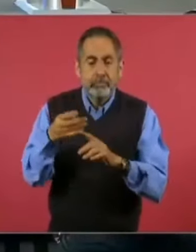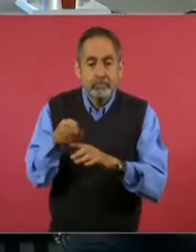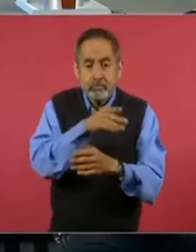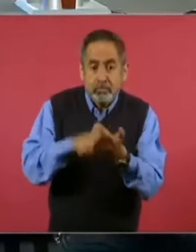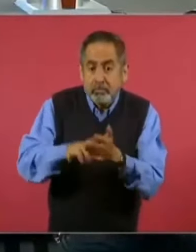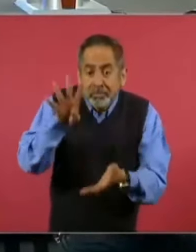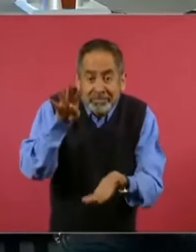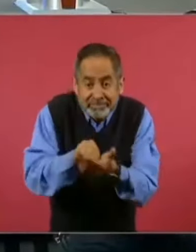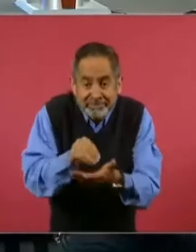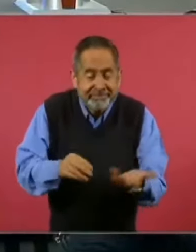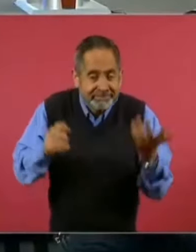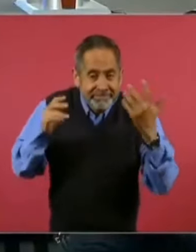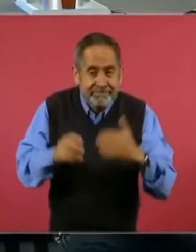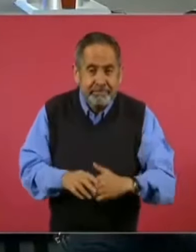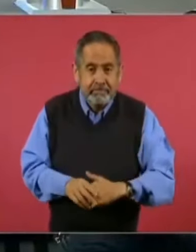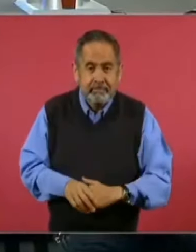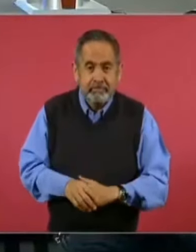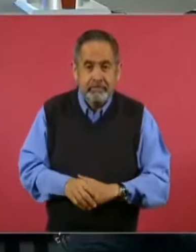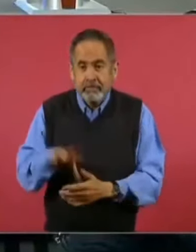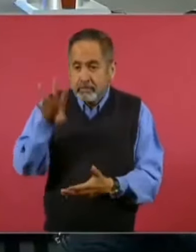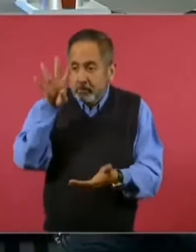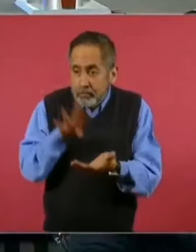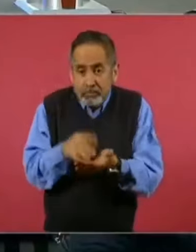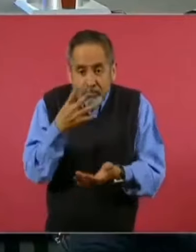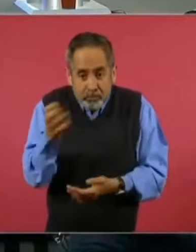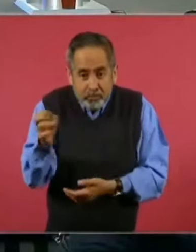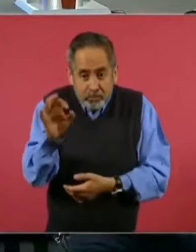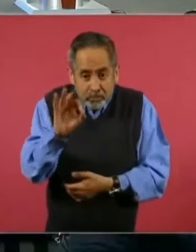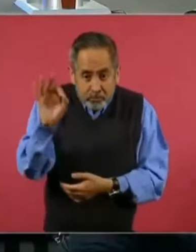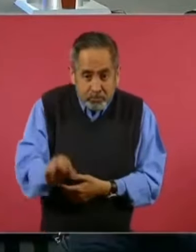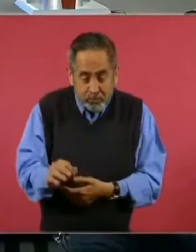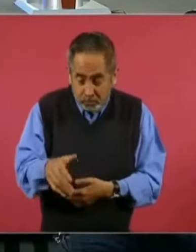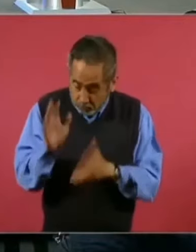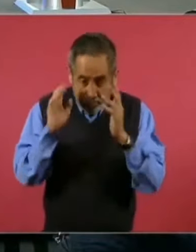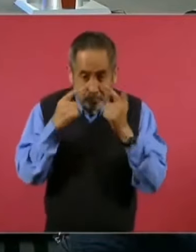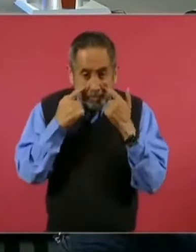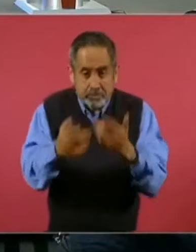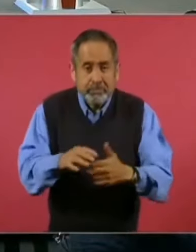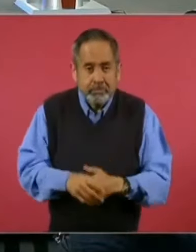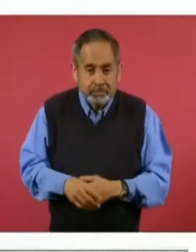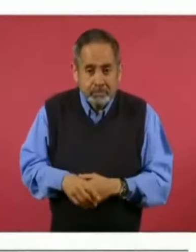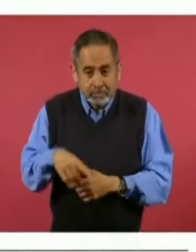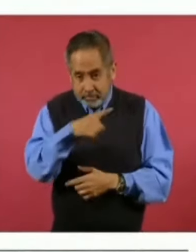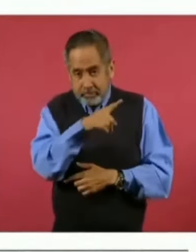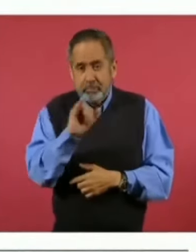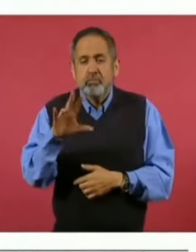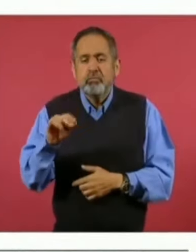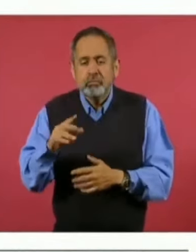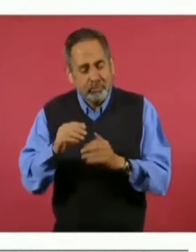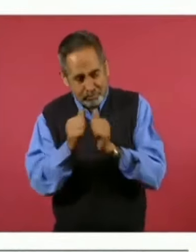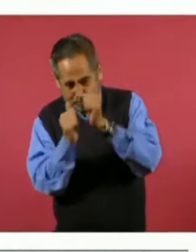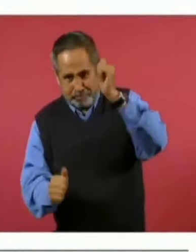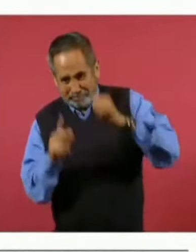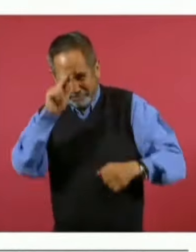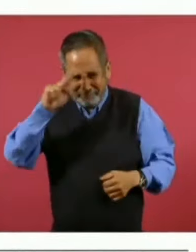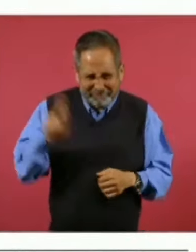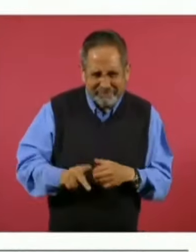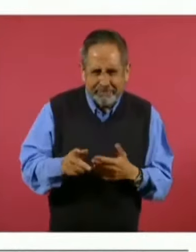400 por ciento. Esa es una devaluación abrupta.